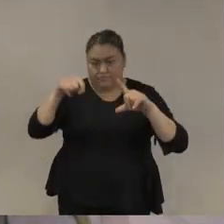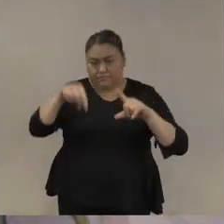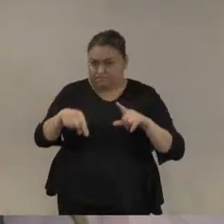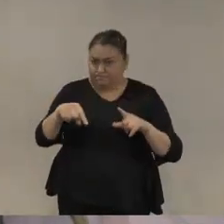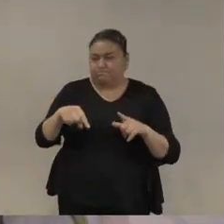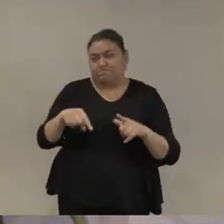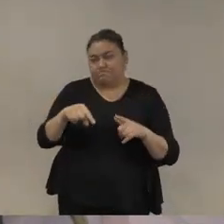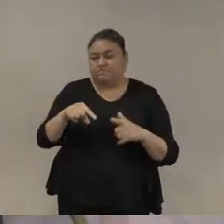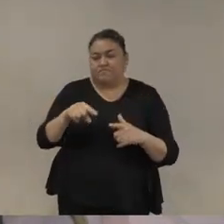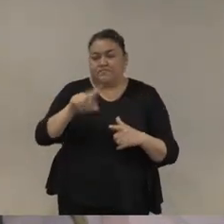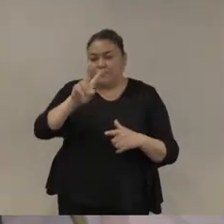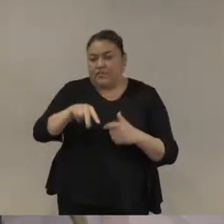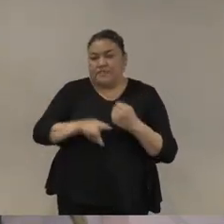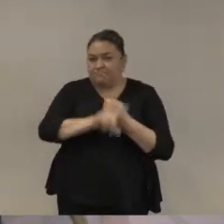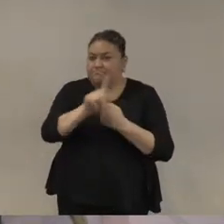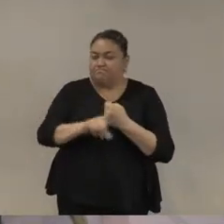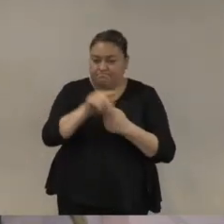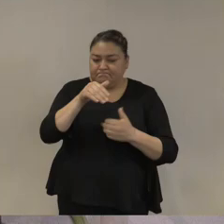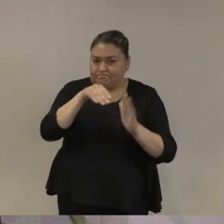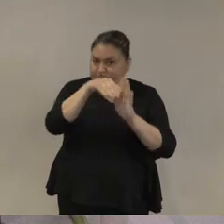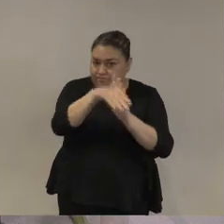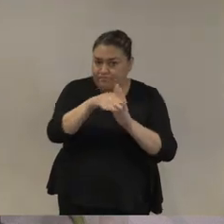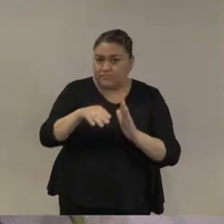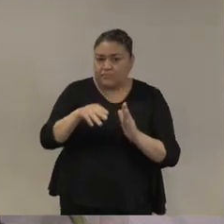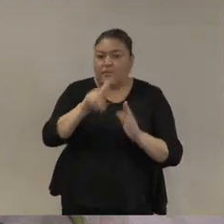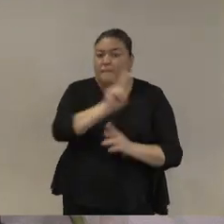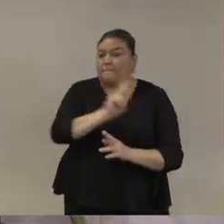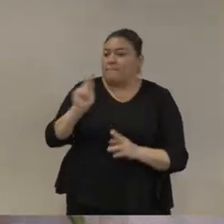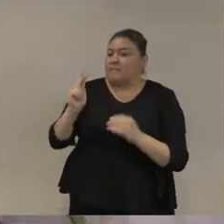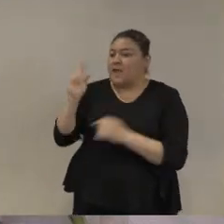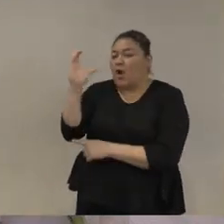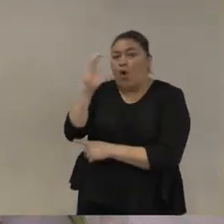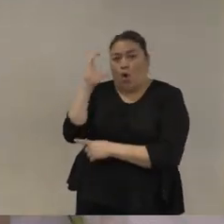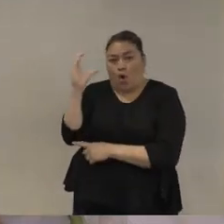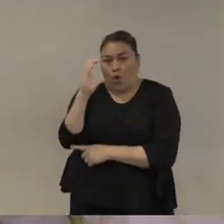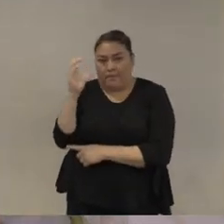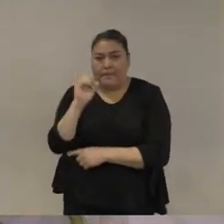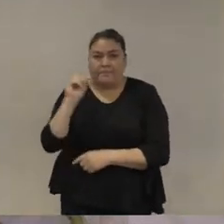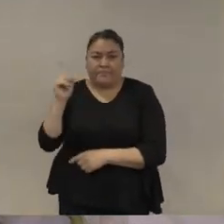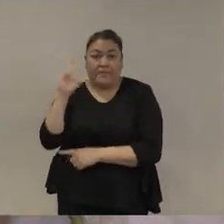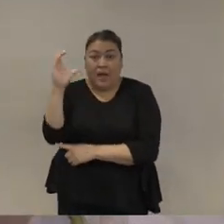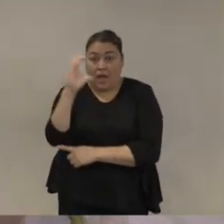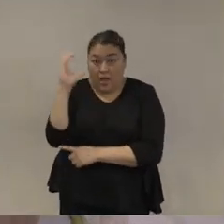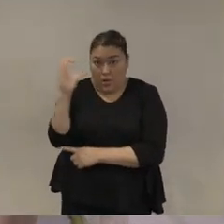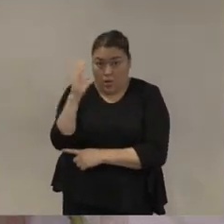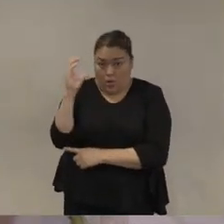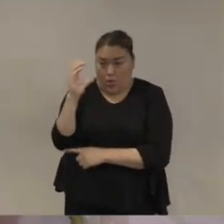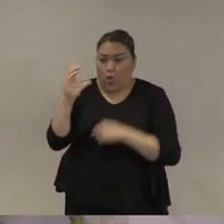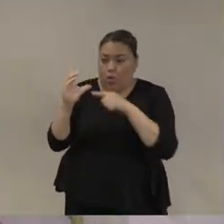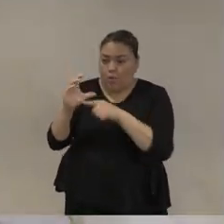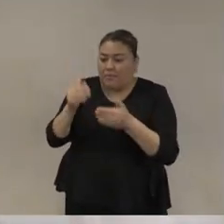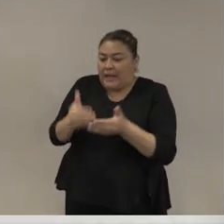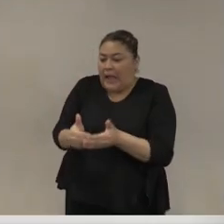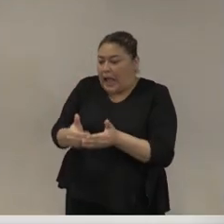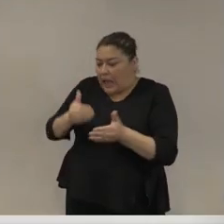que hemos observado muy claramente en el caso de México en Colombia se presentaron con un poco de anticipación y a veces da la